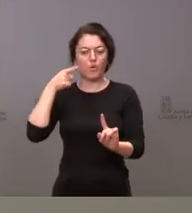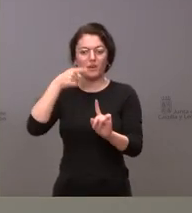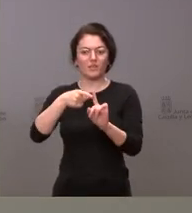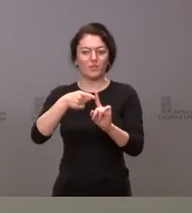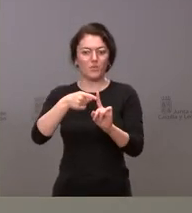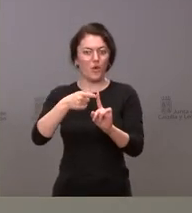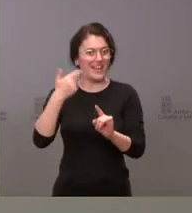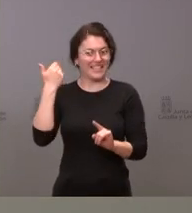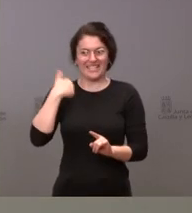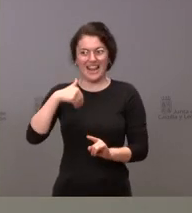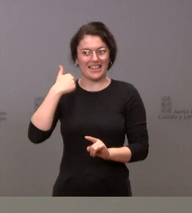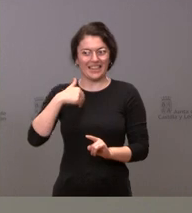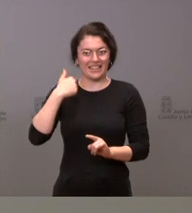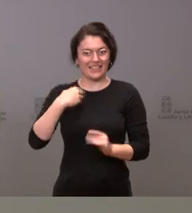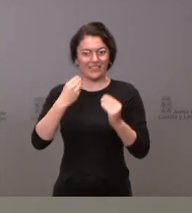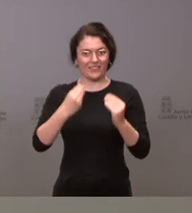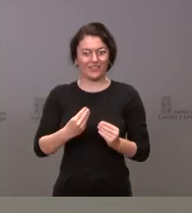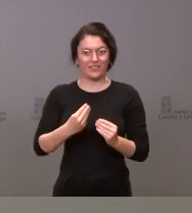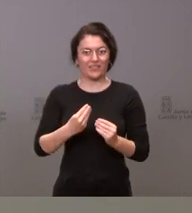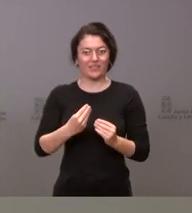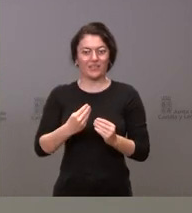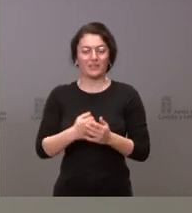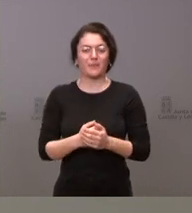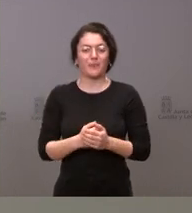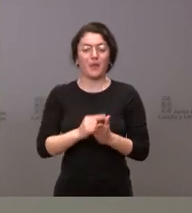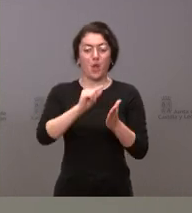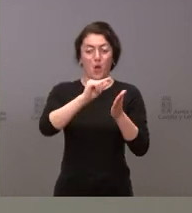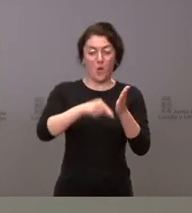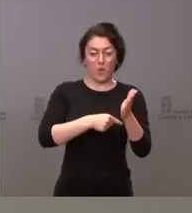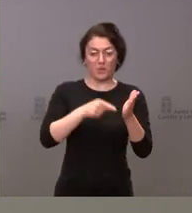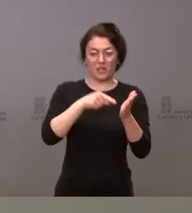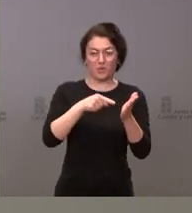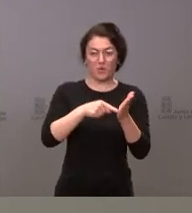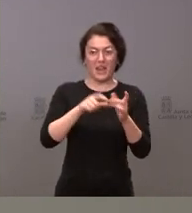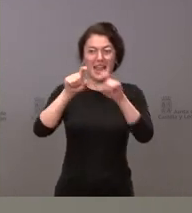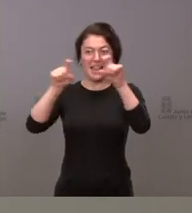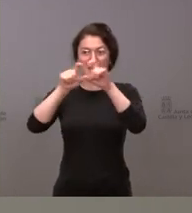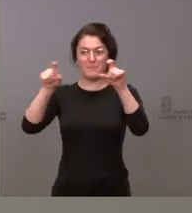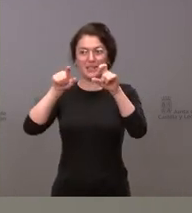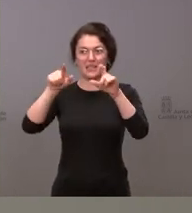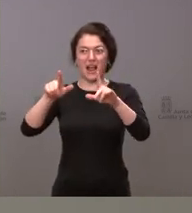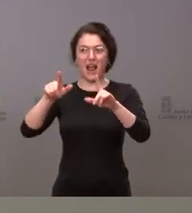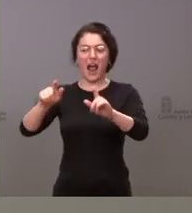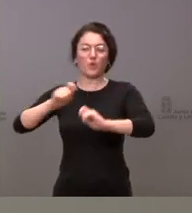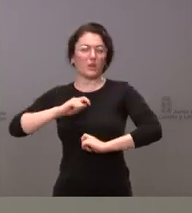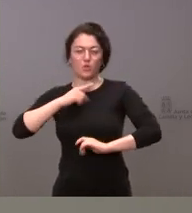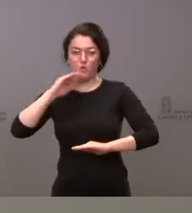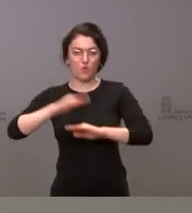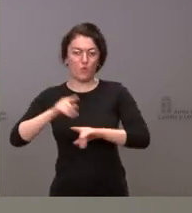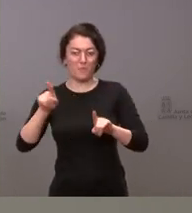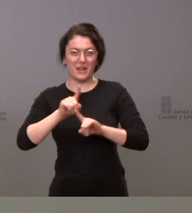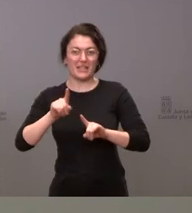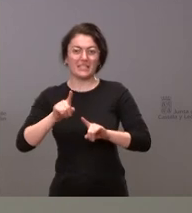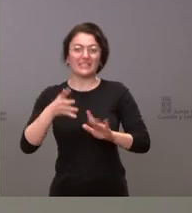antes. Se produjo una resolución del contrato por incumulimiento de la empresa adjudicataria. Es lo que ha hecho que tuviéramos que resolver el contrato y volverlo a